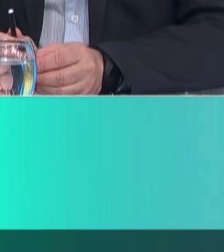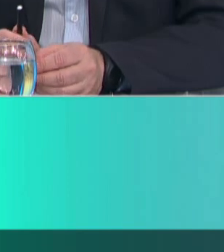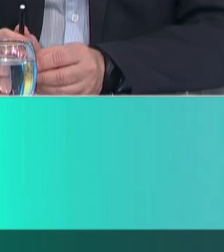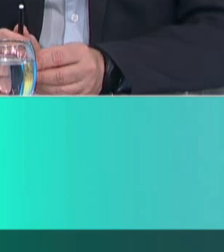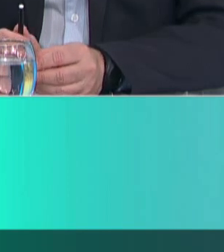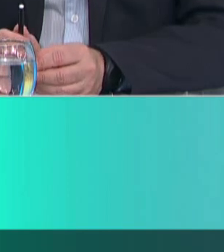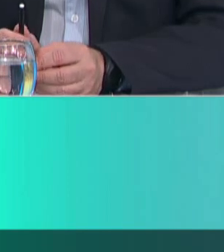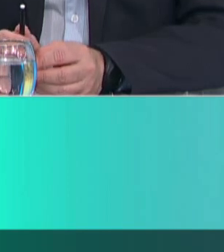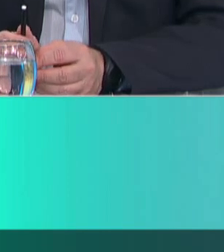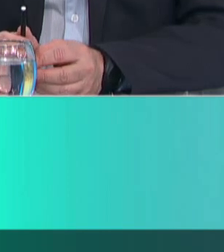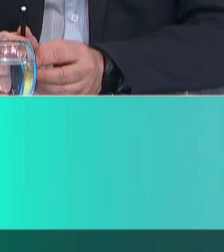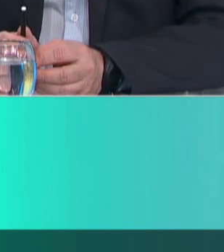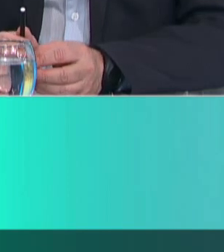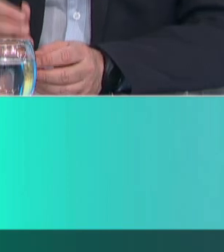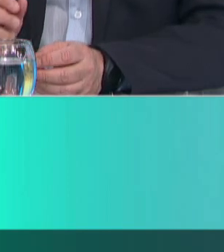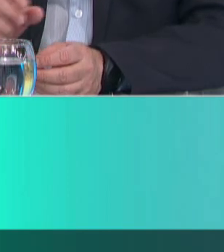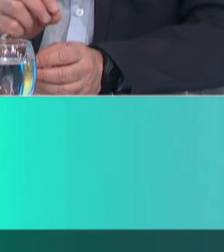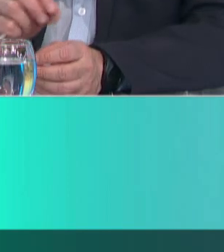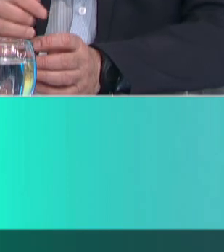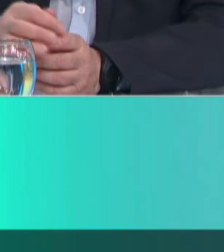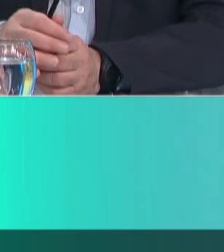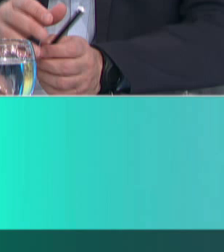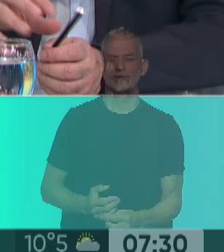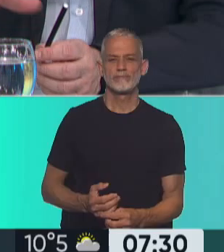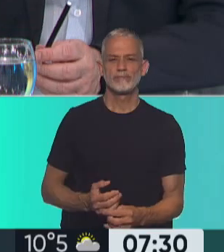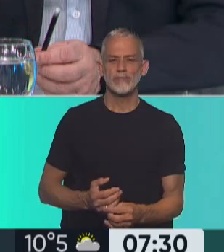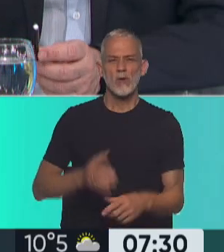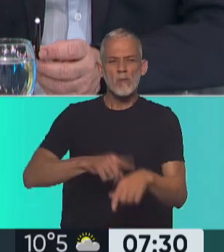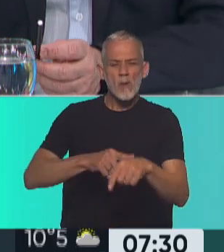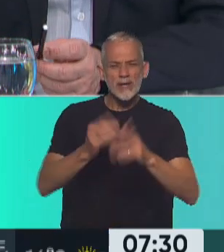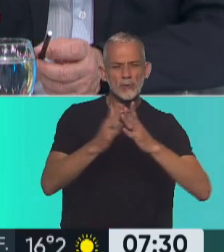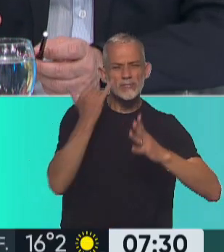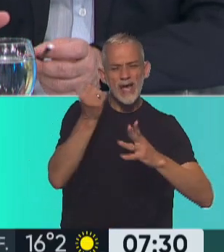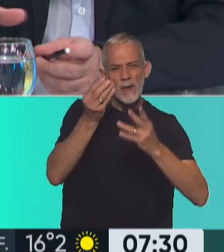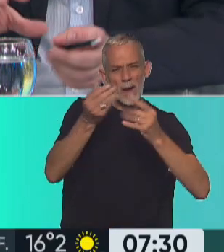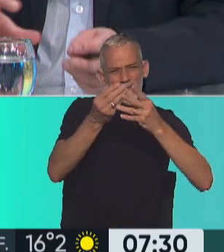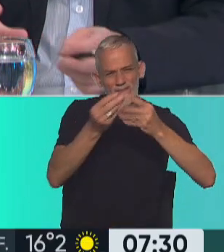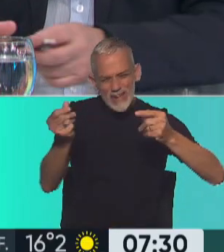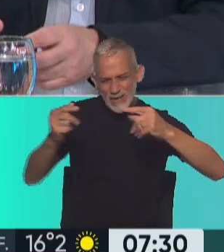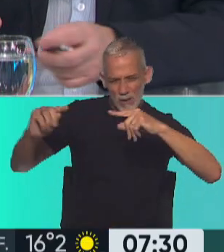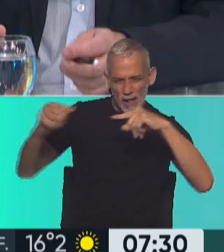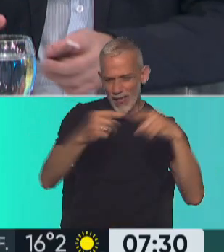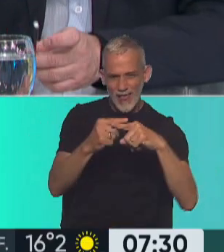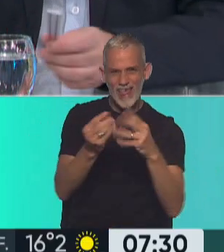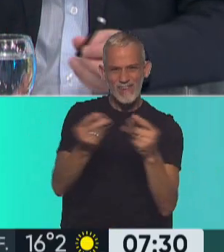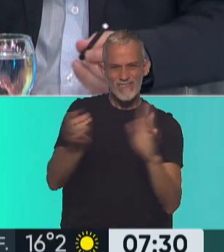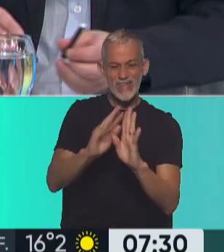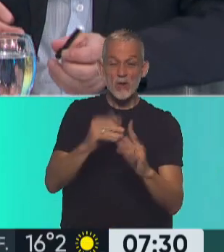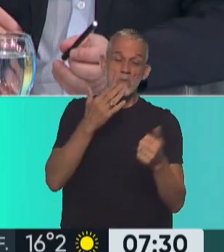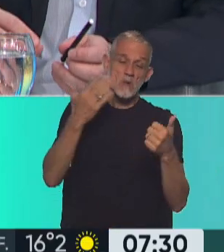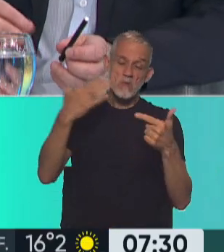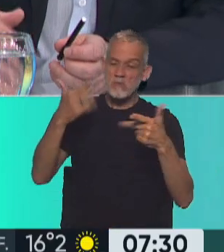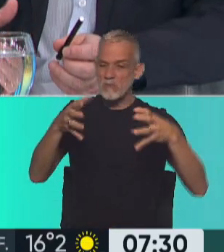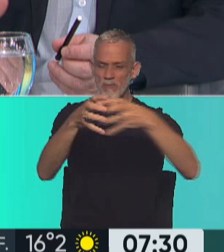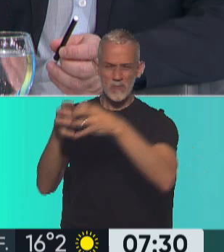cierre del debate en comisión de la ley de alquileres. ¿Qué pasó, Fer? Porque en un momento ya casi cuando se estaba finalizando el debate y cuando hablaban cada uno de los